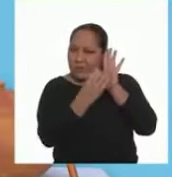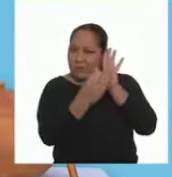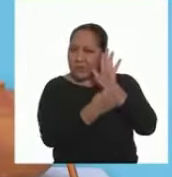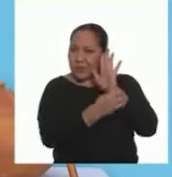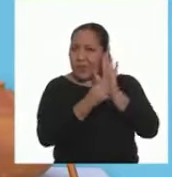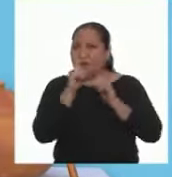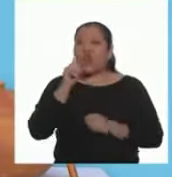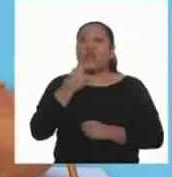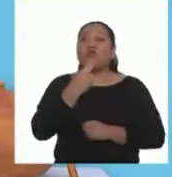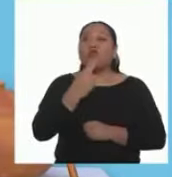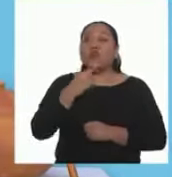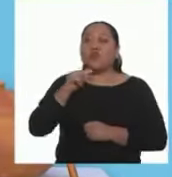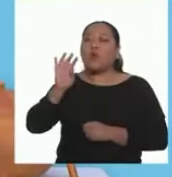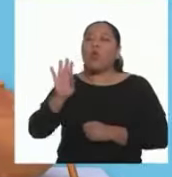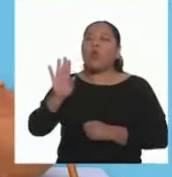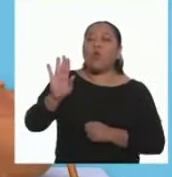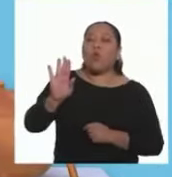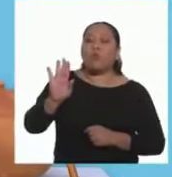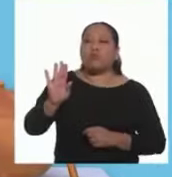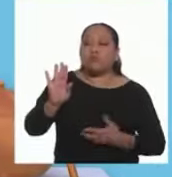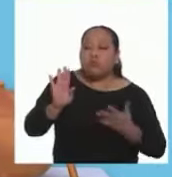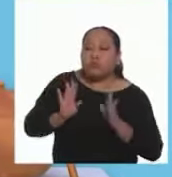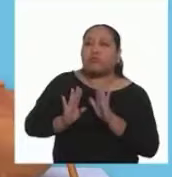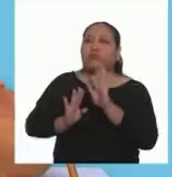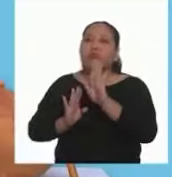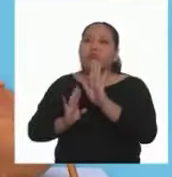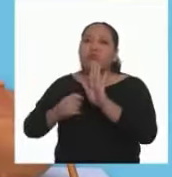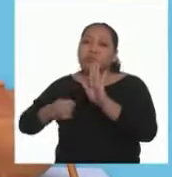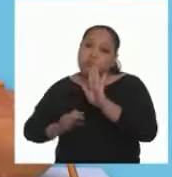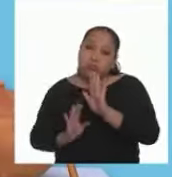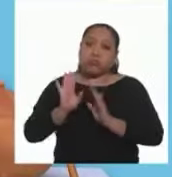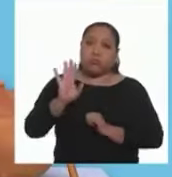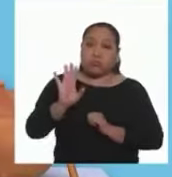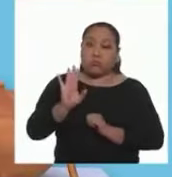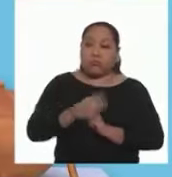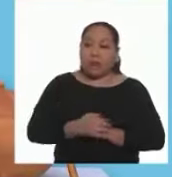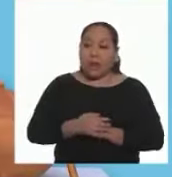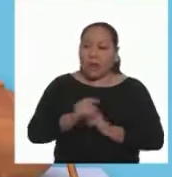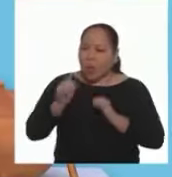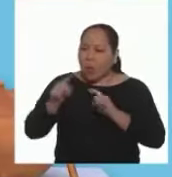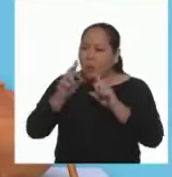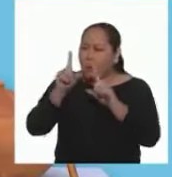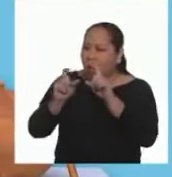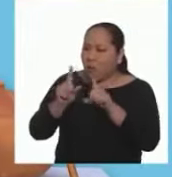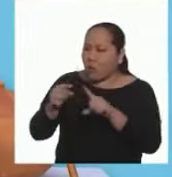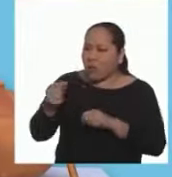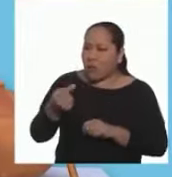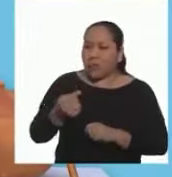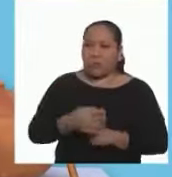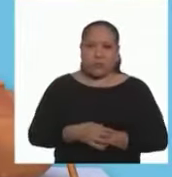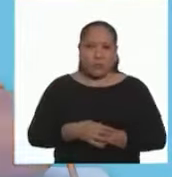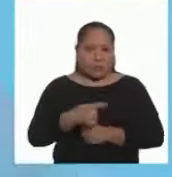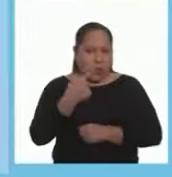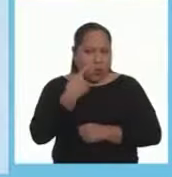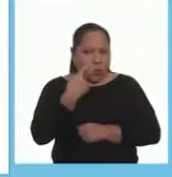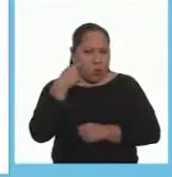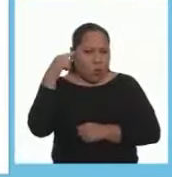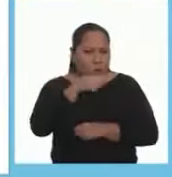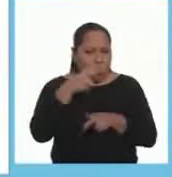tarjetas didácticas de los postres una por una Mientras se las muestran pueden preguntarle